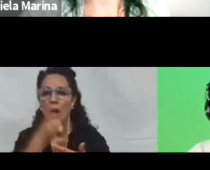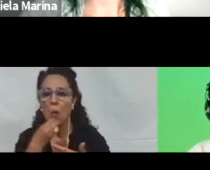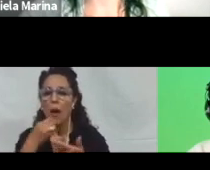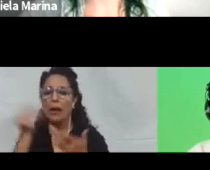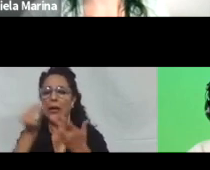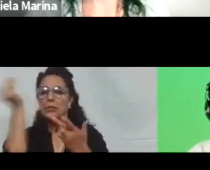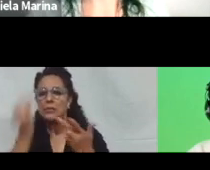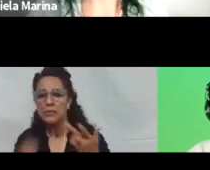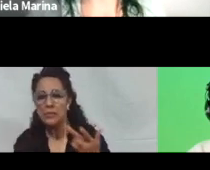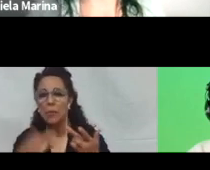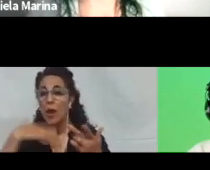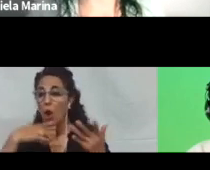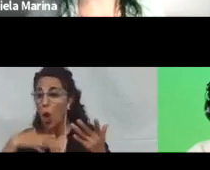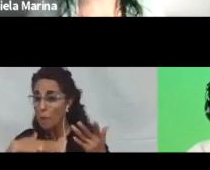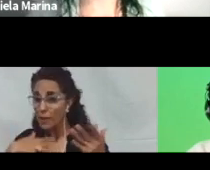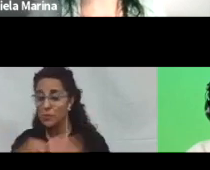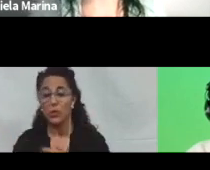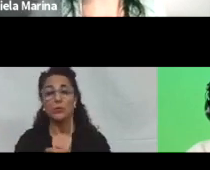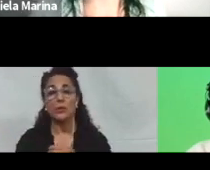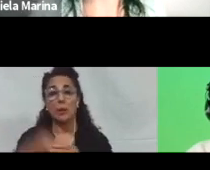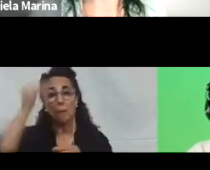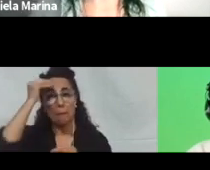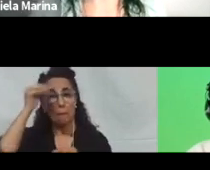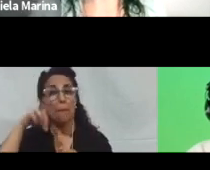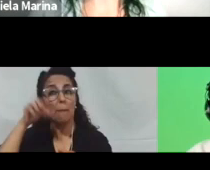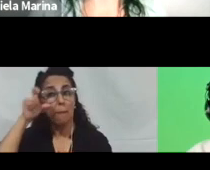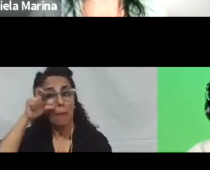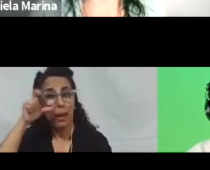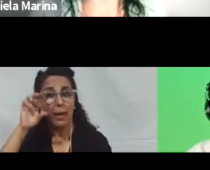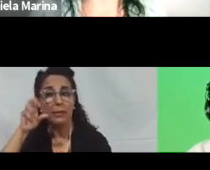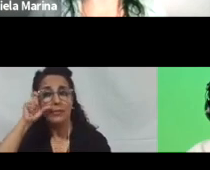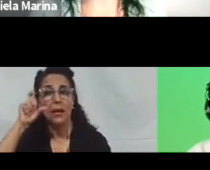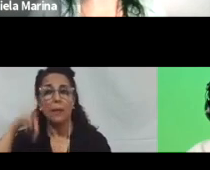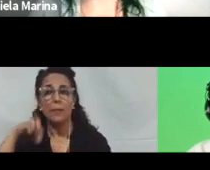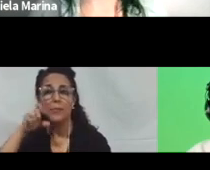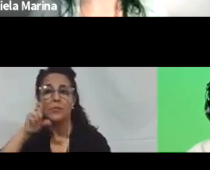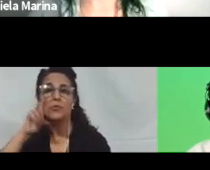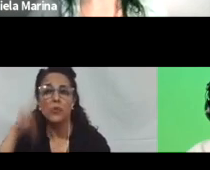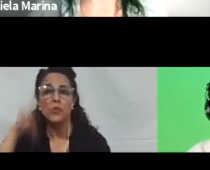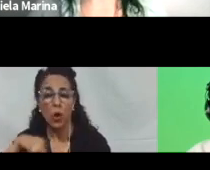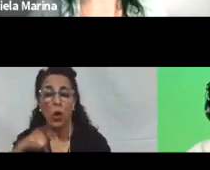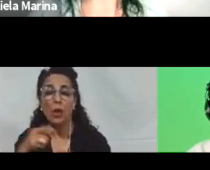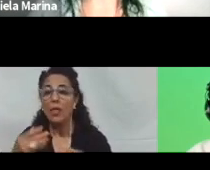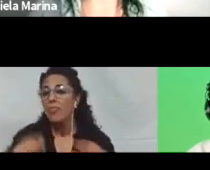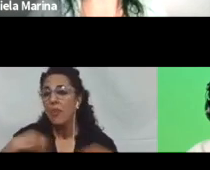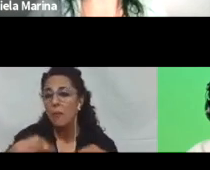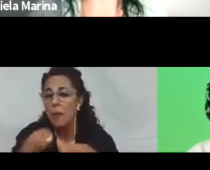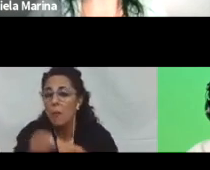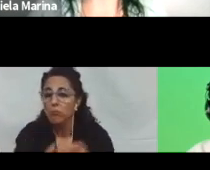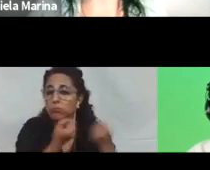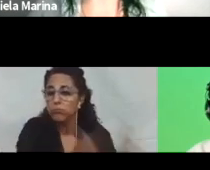La pauta de percepción nos dice que debemos proporcionar opciones para